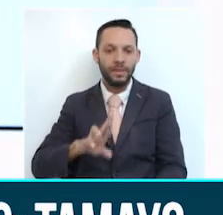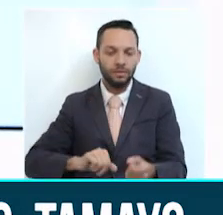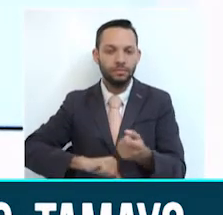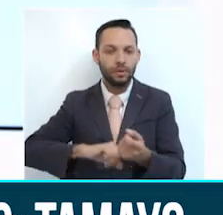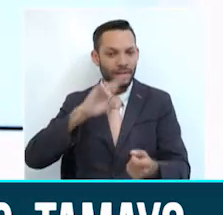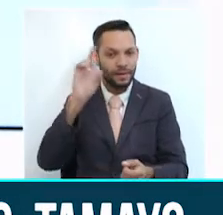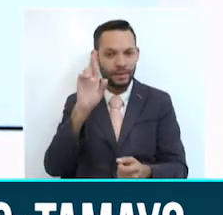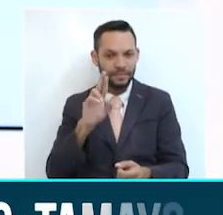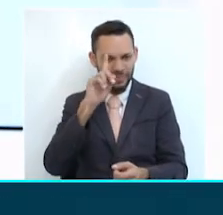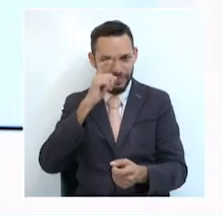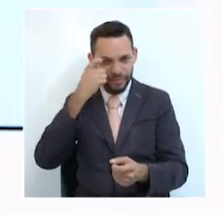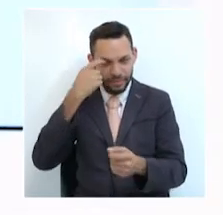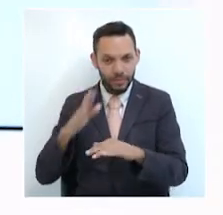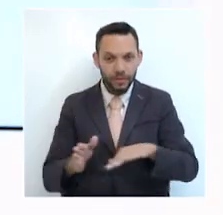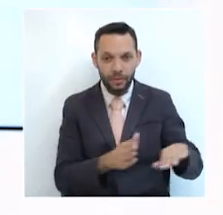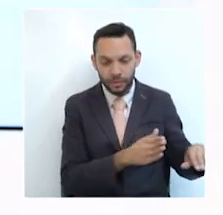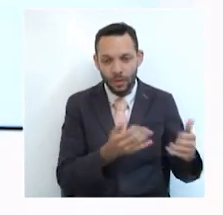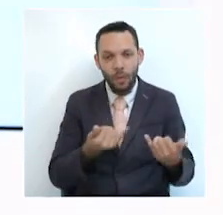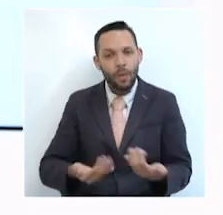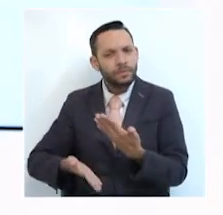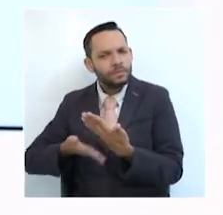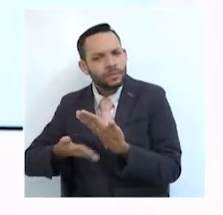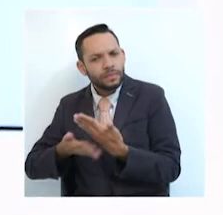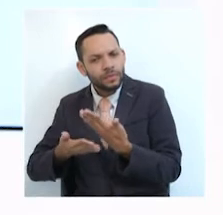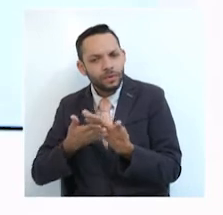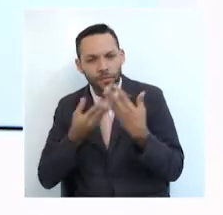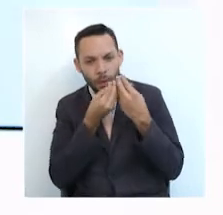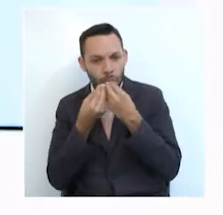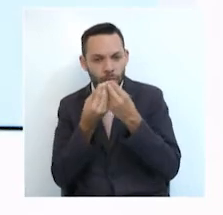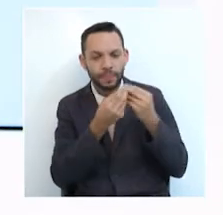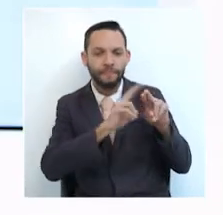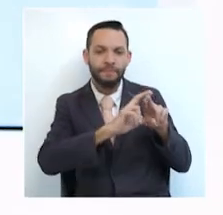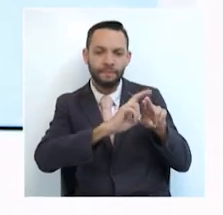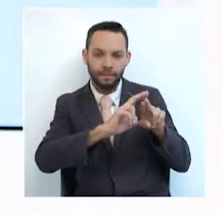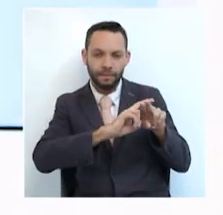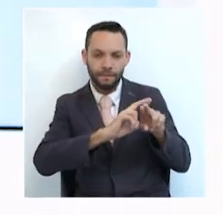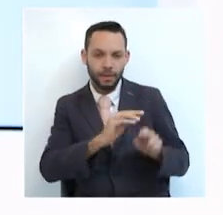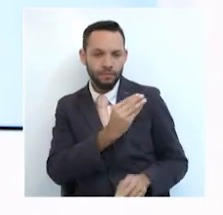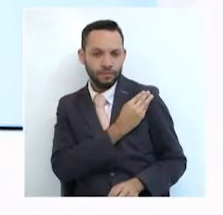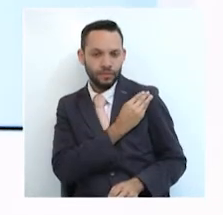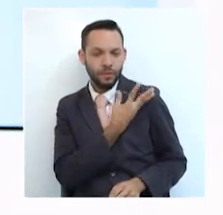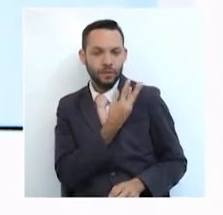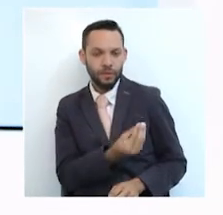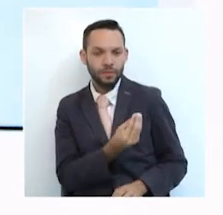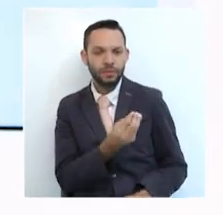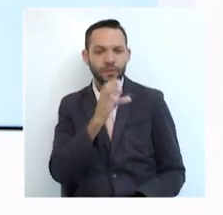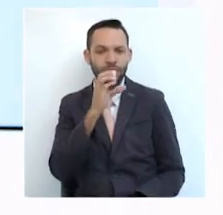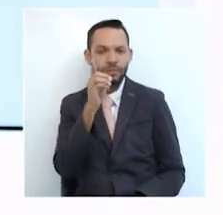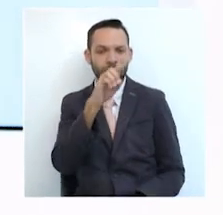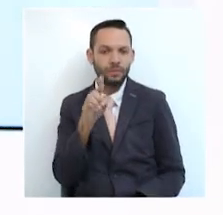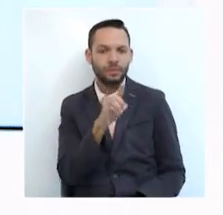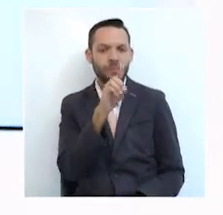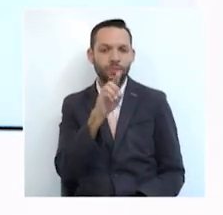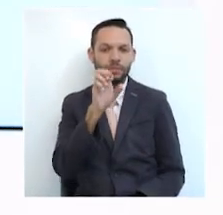Hoy se conoció una denuncia por parte del candidato al Consejo de Manizales por el Partido Centro Democrático, Sergio Bernal, en contra del